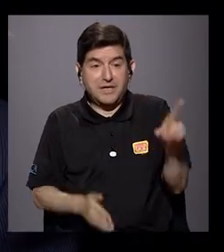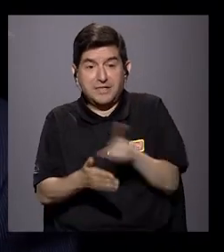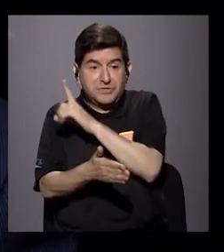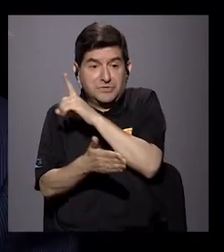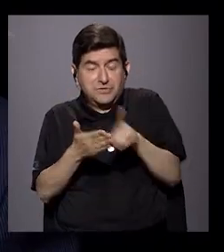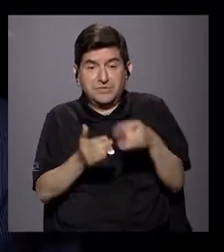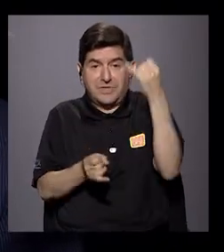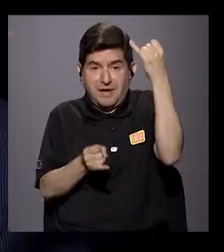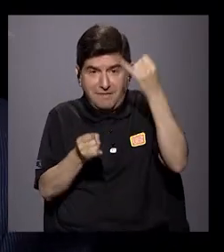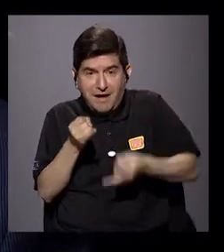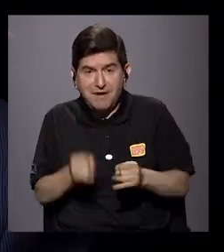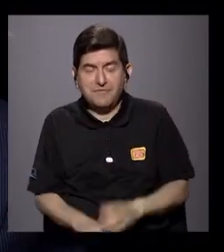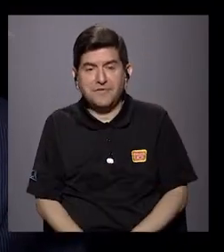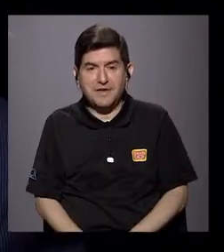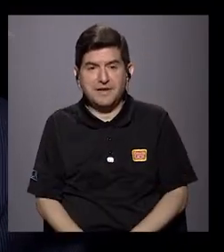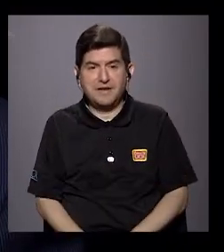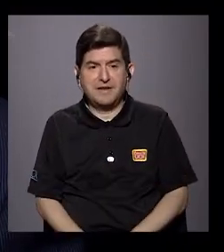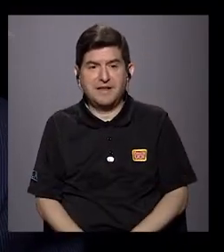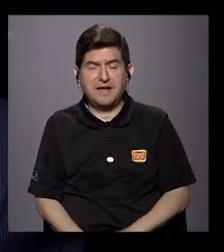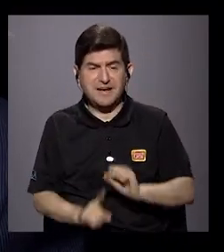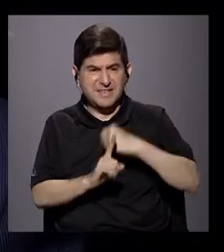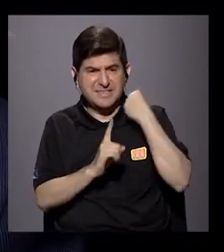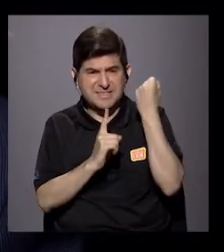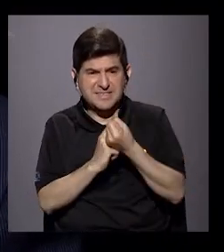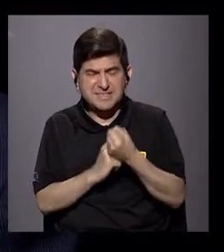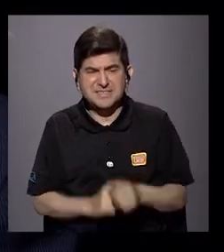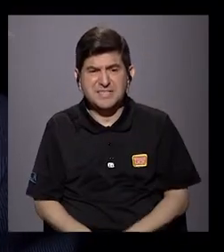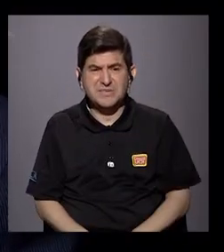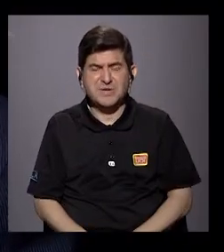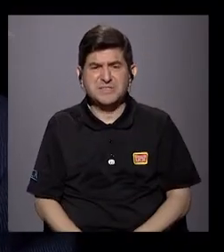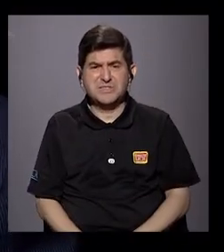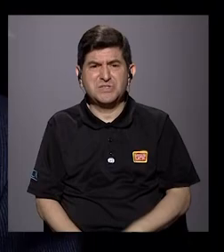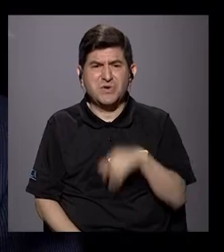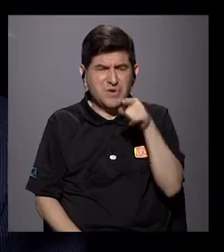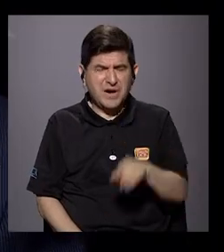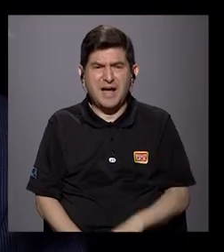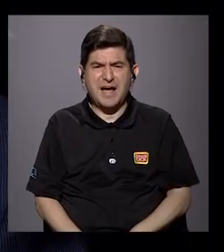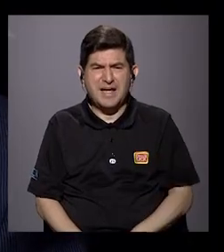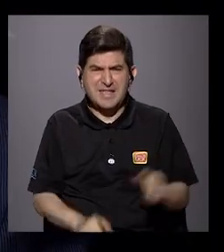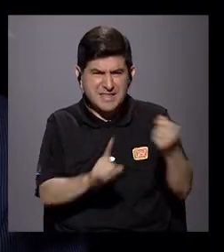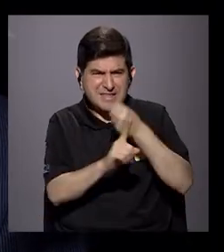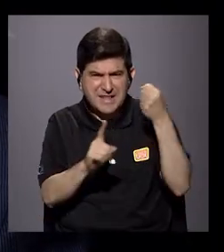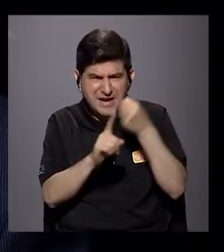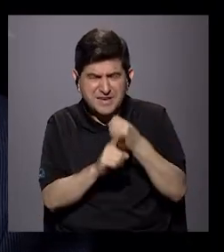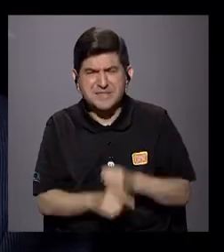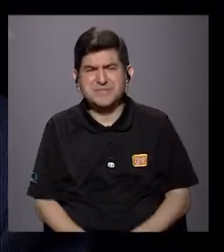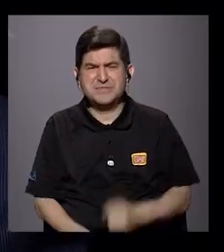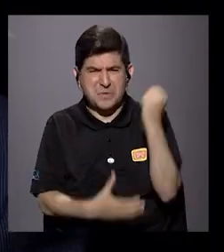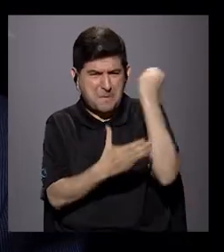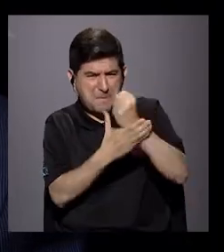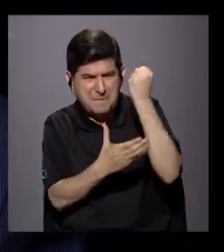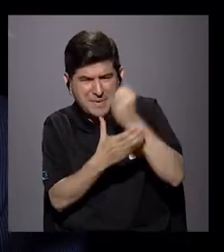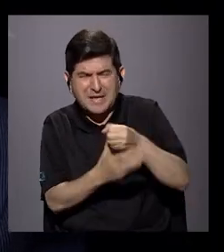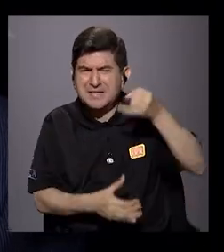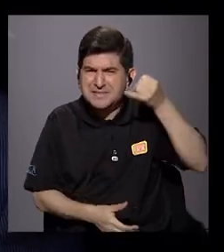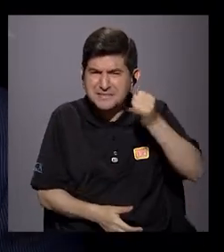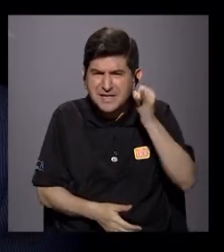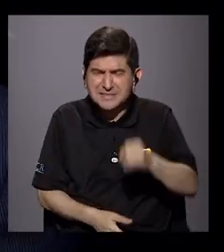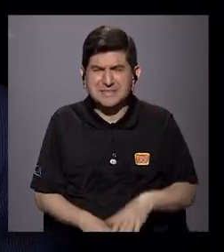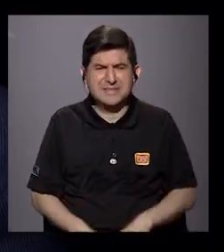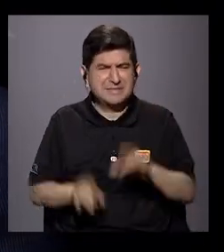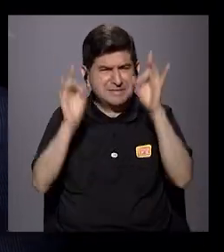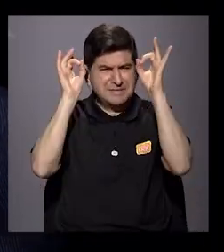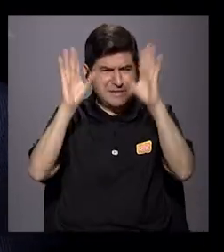estado discriminadas terminaron siendo sujetas de violaciones, agresiones y las masacres y atrocidades más complejas.